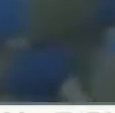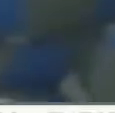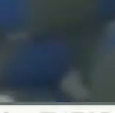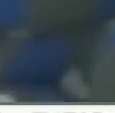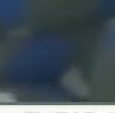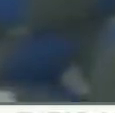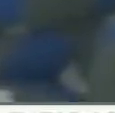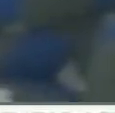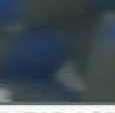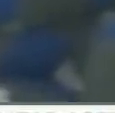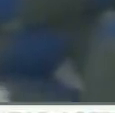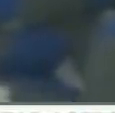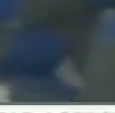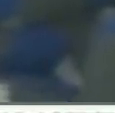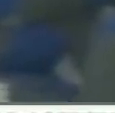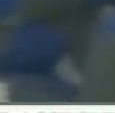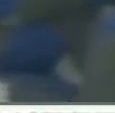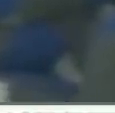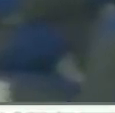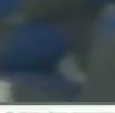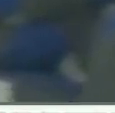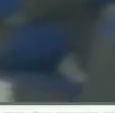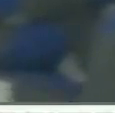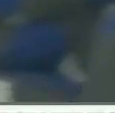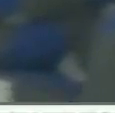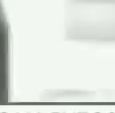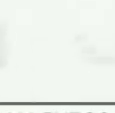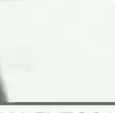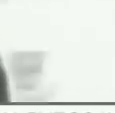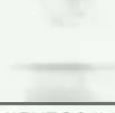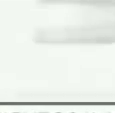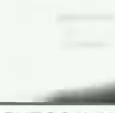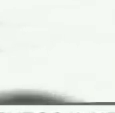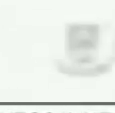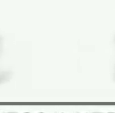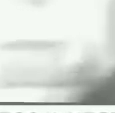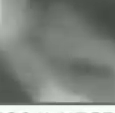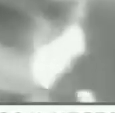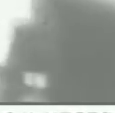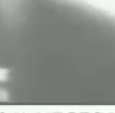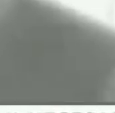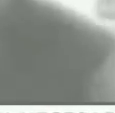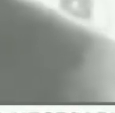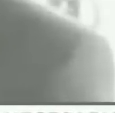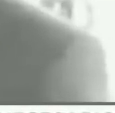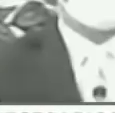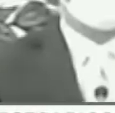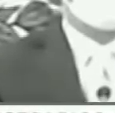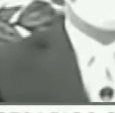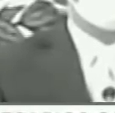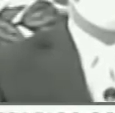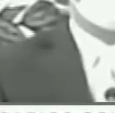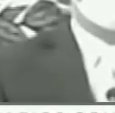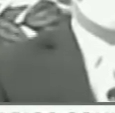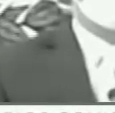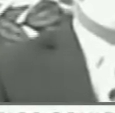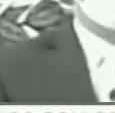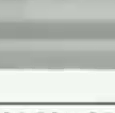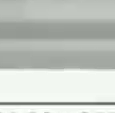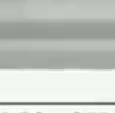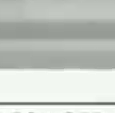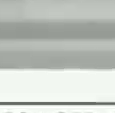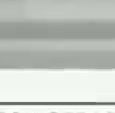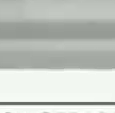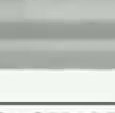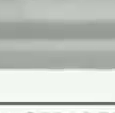la otra situación, es la falta, de una agenda sanitaria, por parte del presidente, Jair Bolsonaro, el mandatario, es un